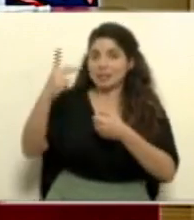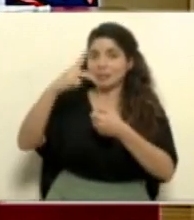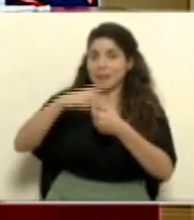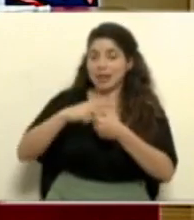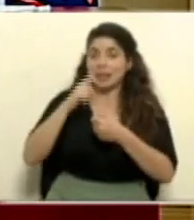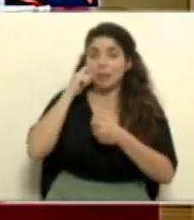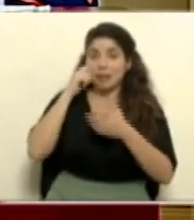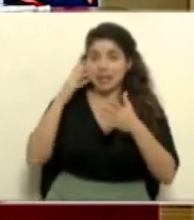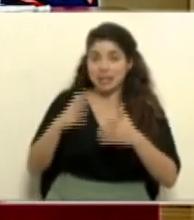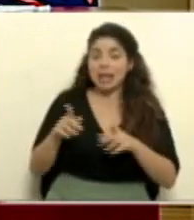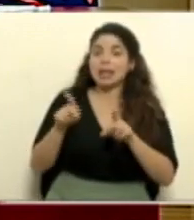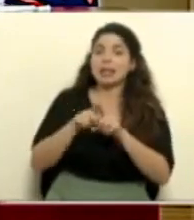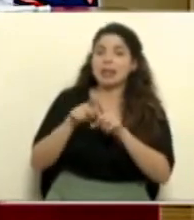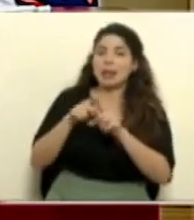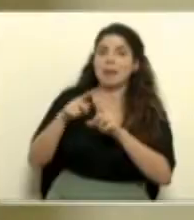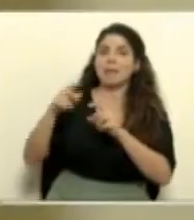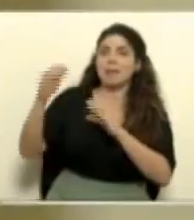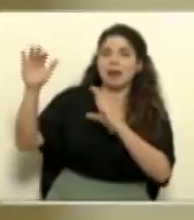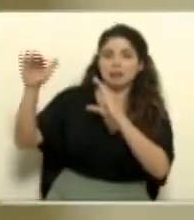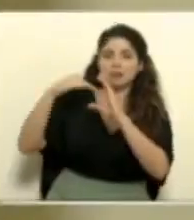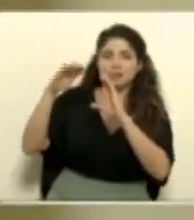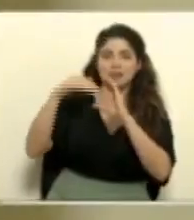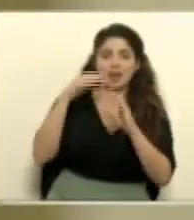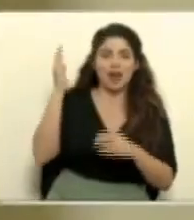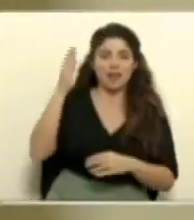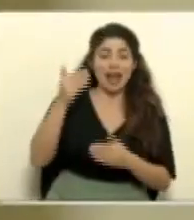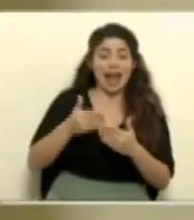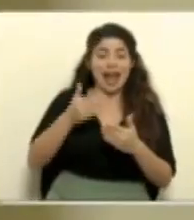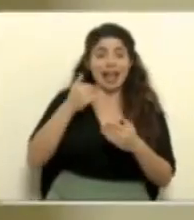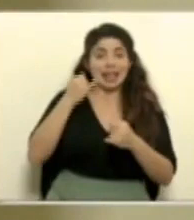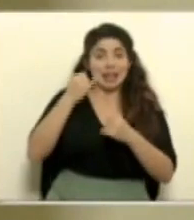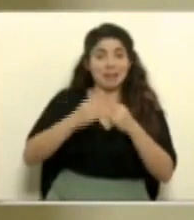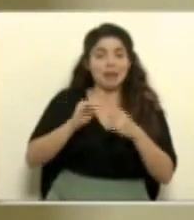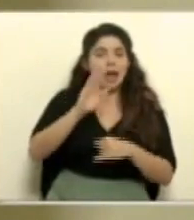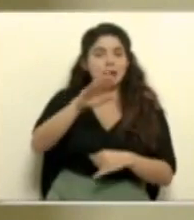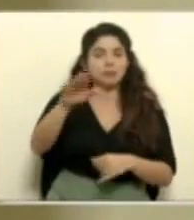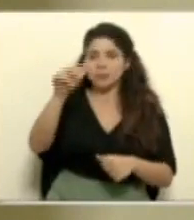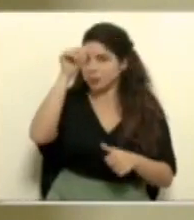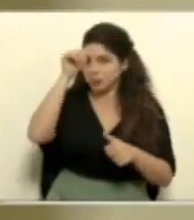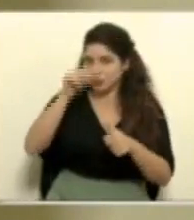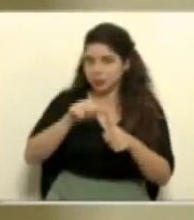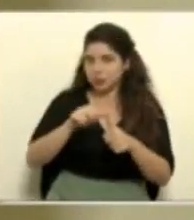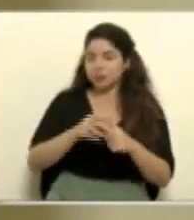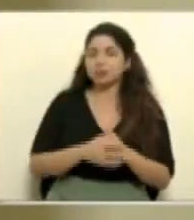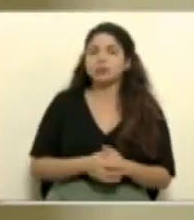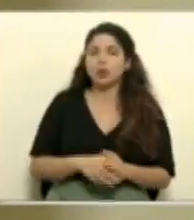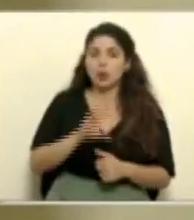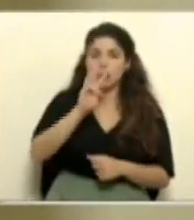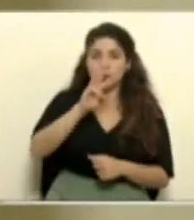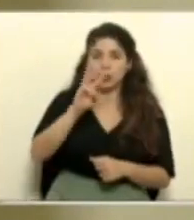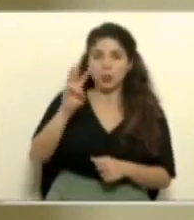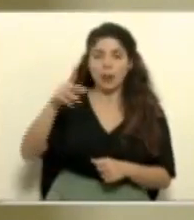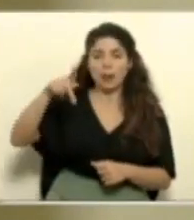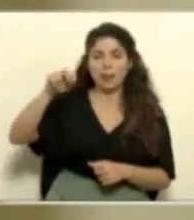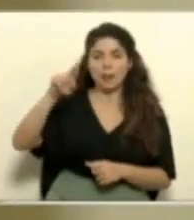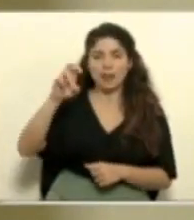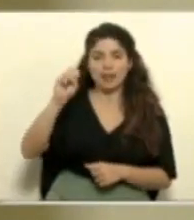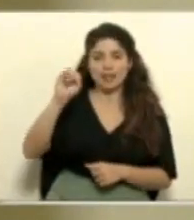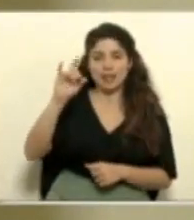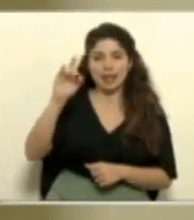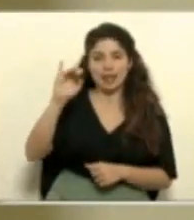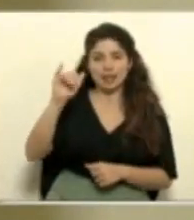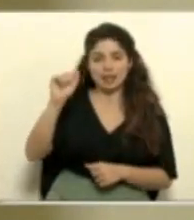presencial y de manera remota en esta conferencia antes de finalizar les recordamos la dirección presidencia.go